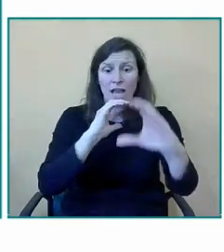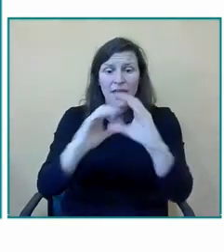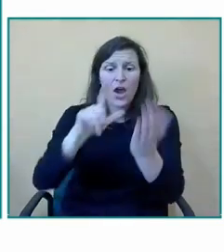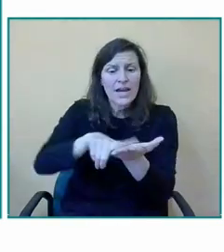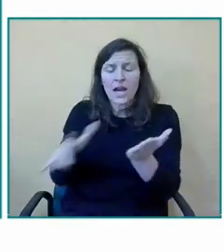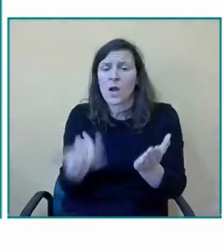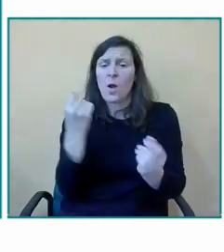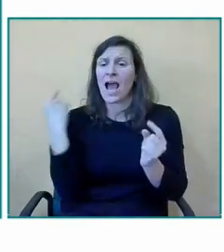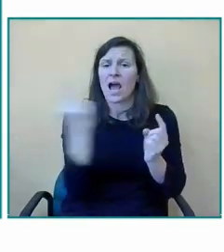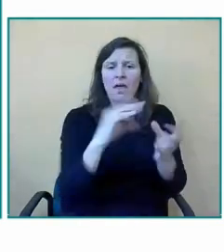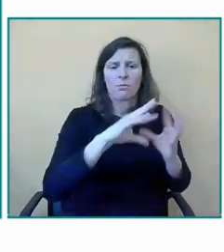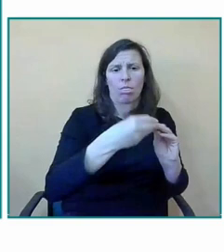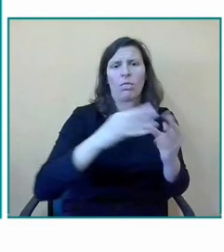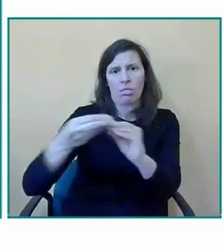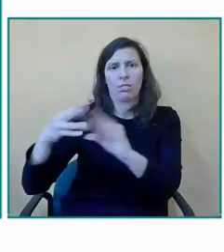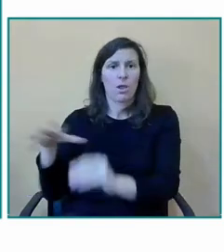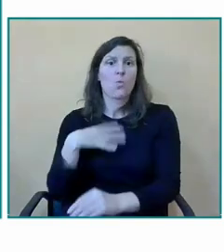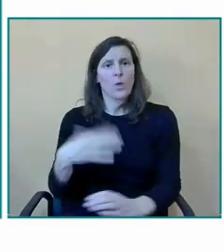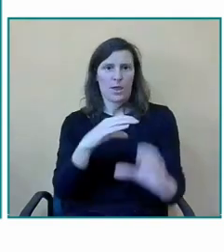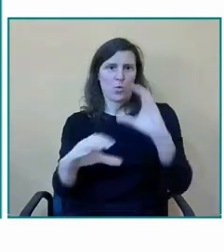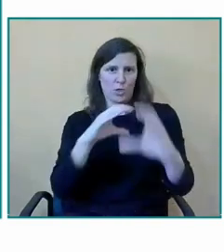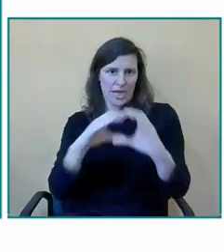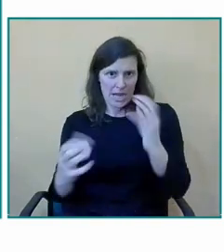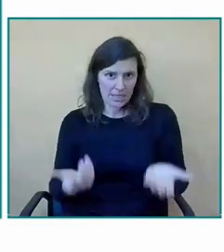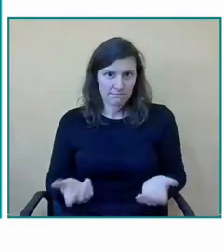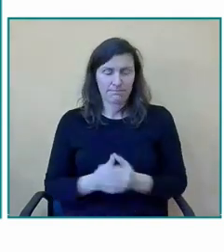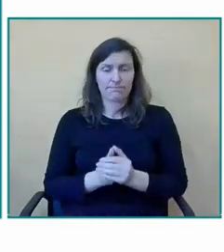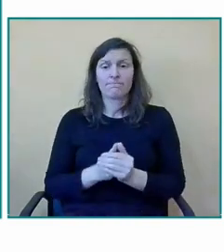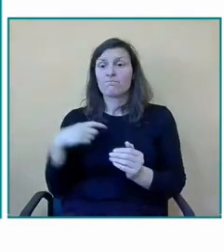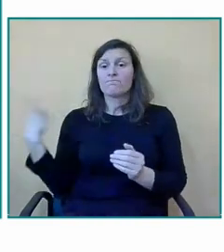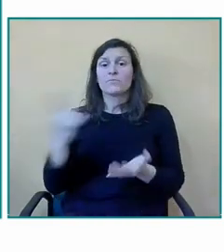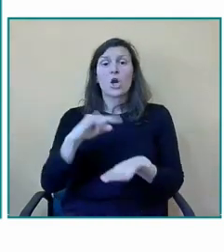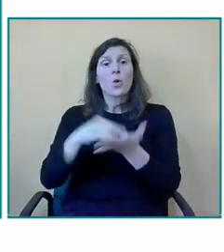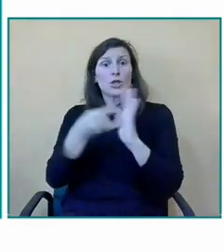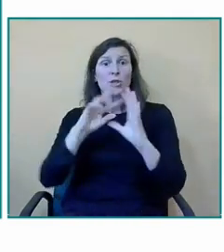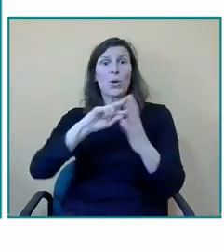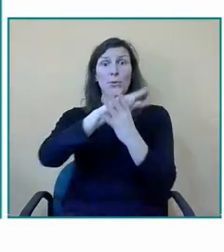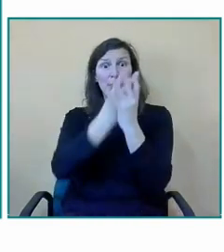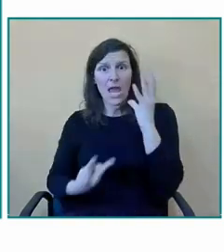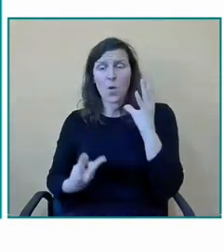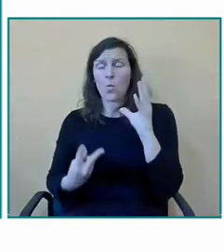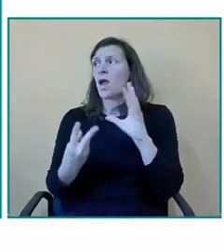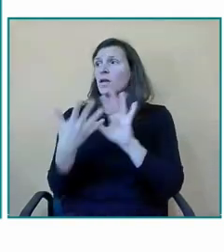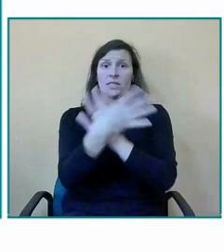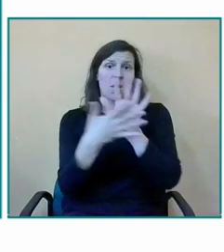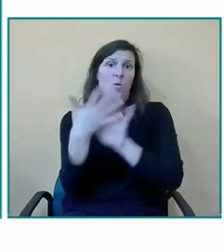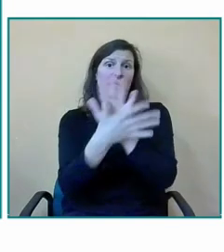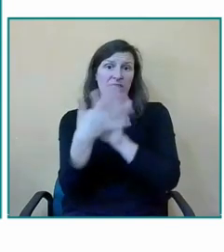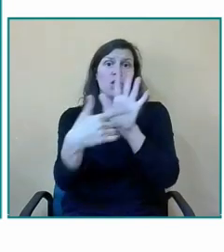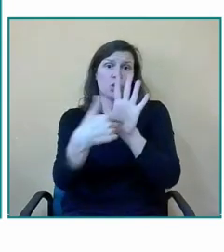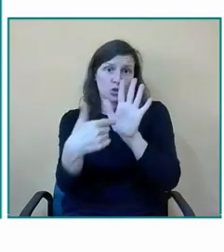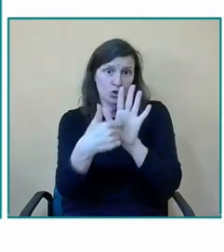adaptado a cada uno de ellos en este caso con nuestro proyecto Within Web puede ser a través de la lengua española